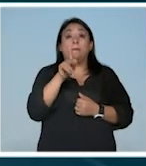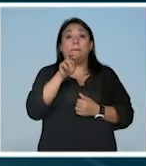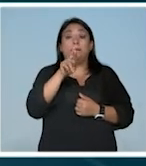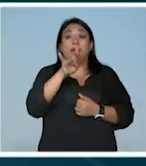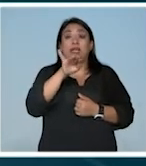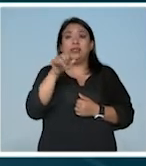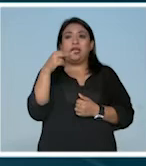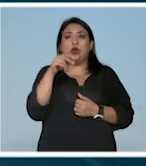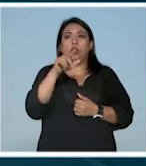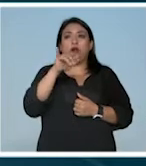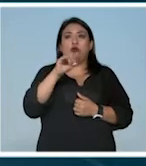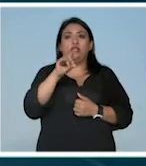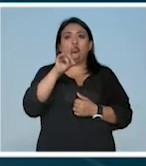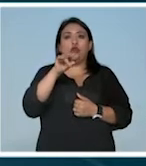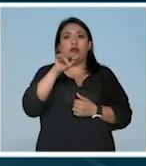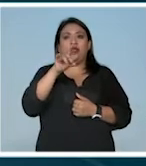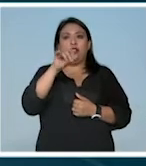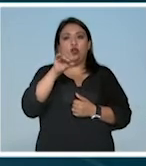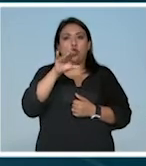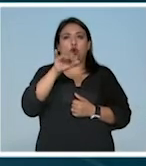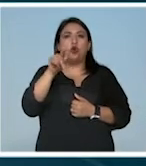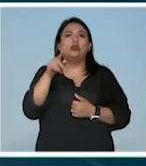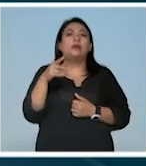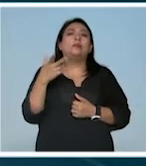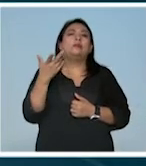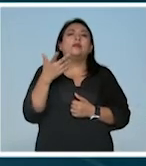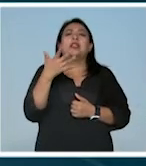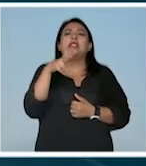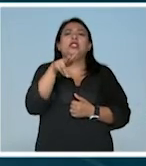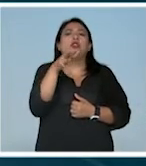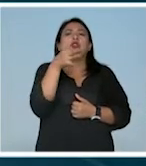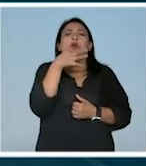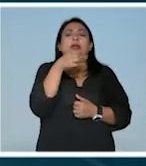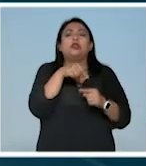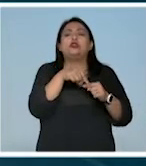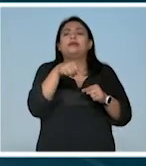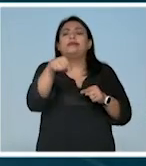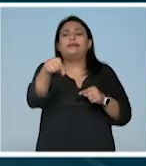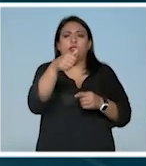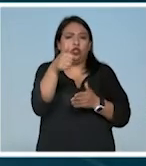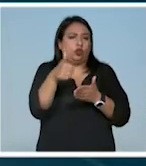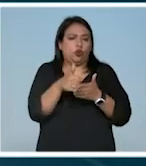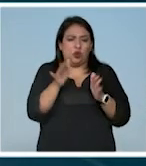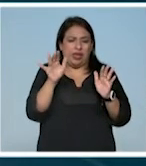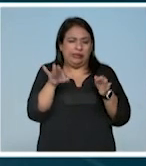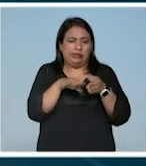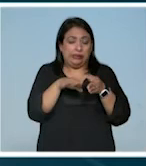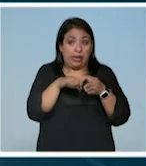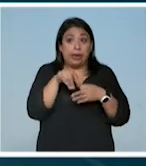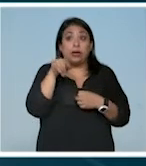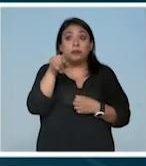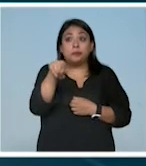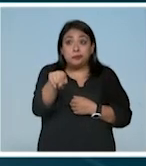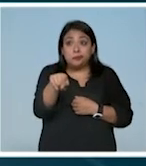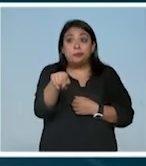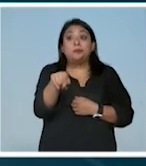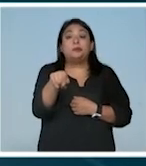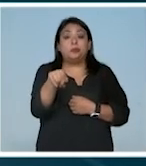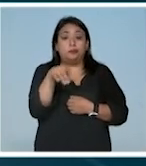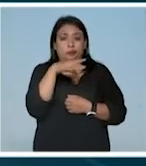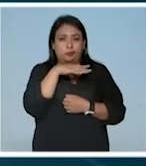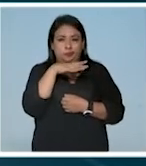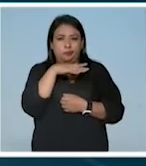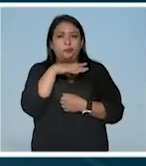Luis Donaldo Colosio, a solo dieciocho minutos de esta ciudad. En ella se